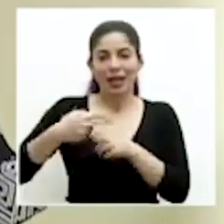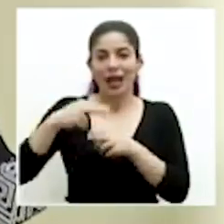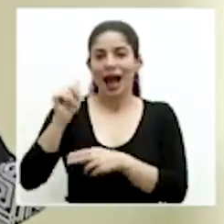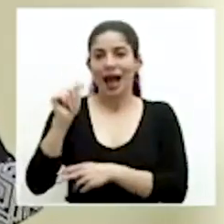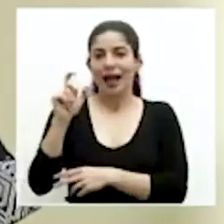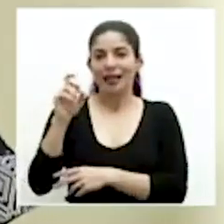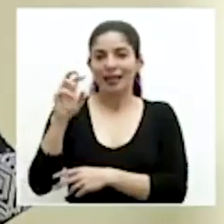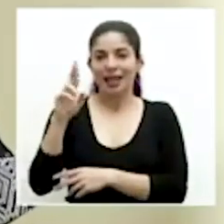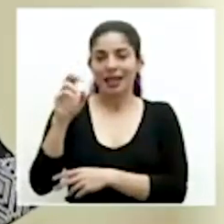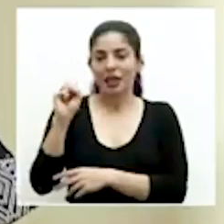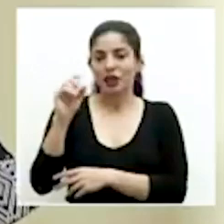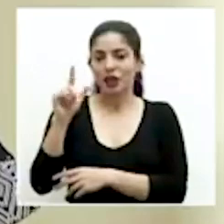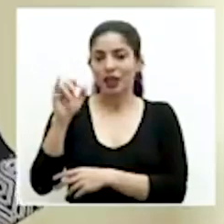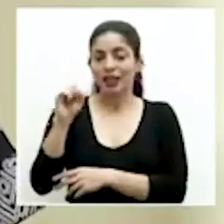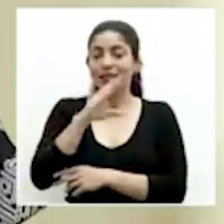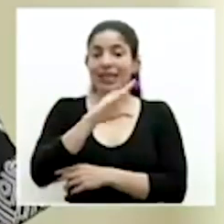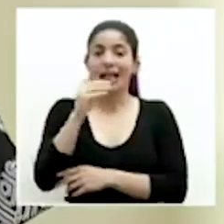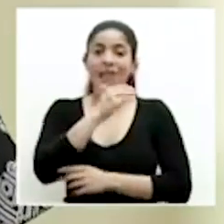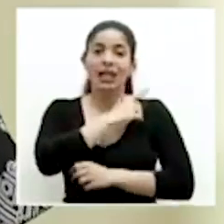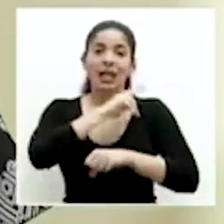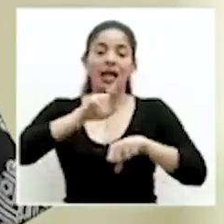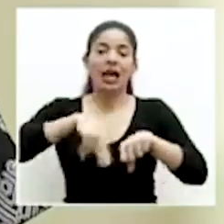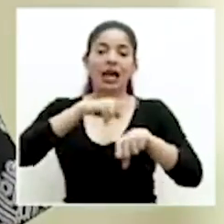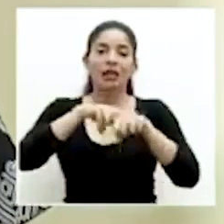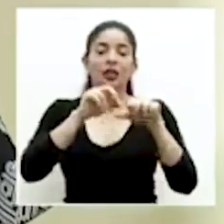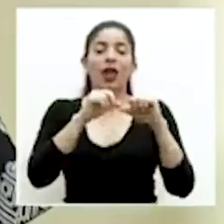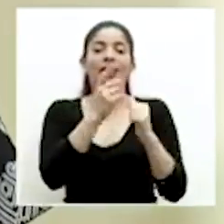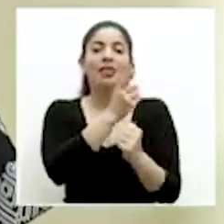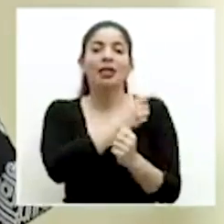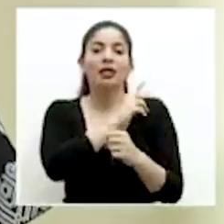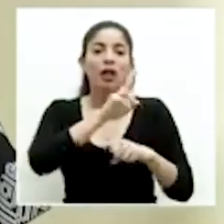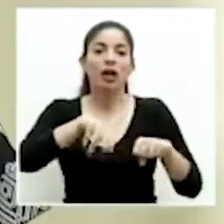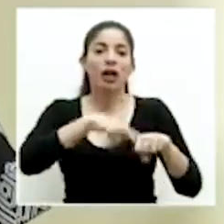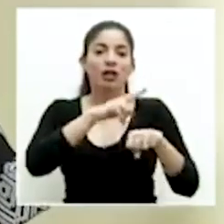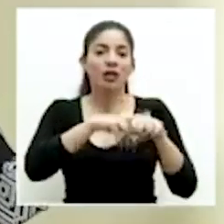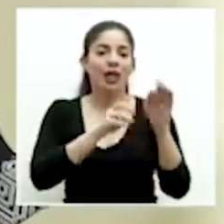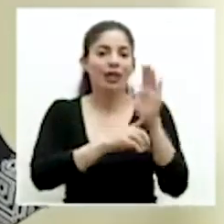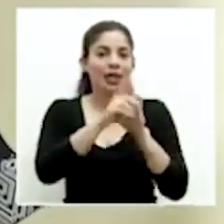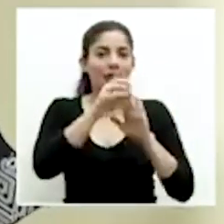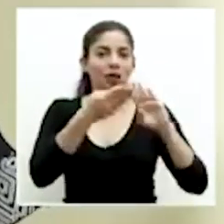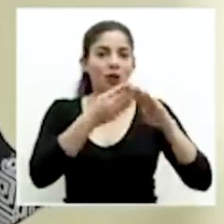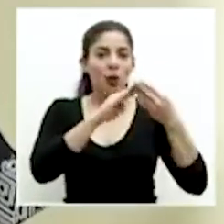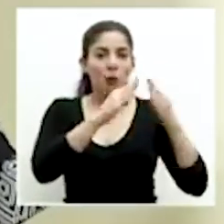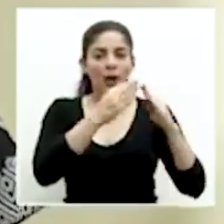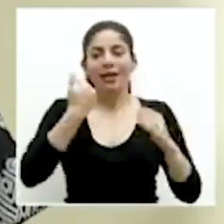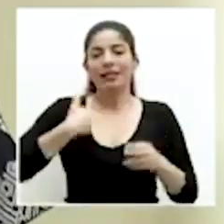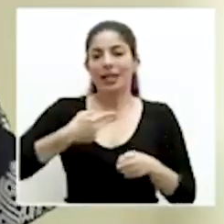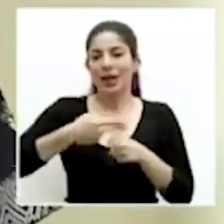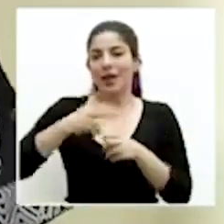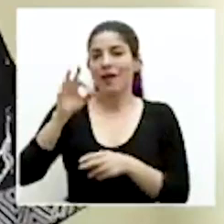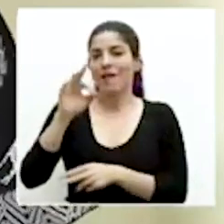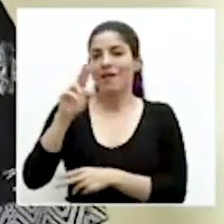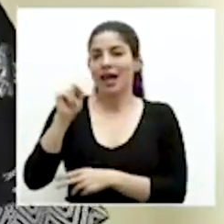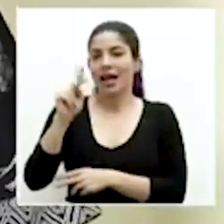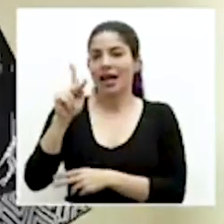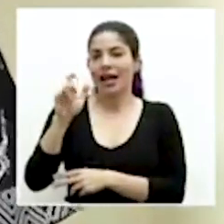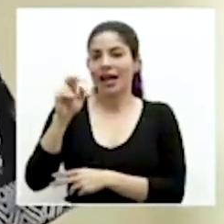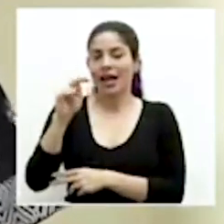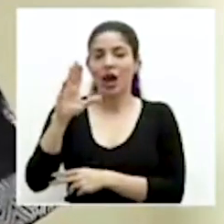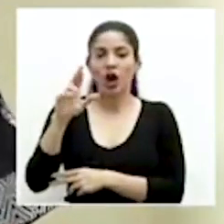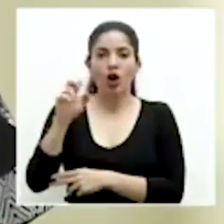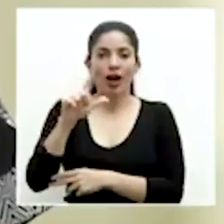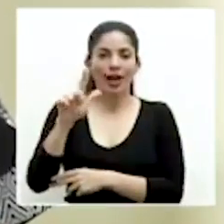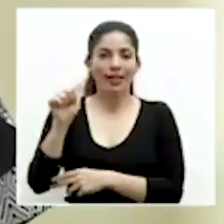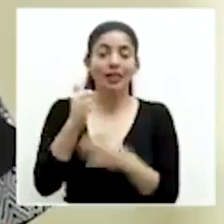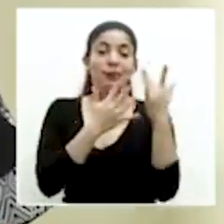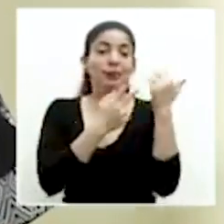Alexander Solís y al Director Nacional de la Dirección Nacional de Desarrollo de la Comunidad el señor Franklin Corella los